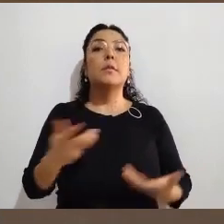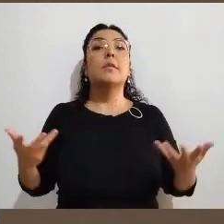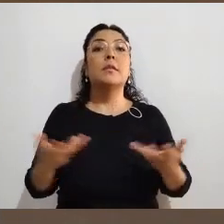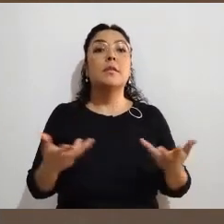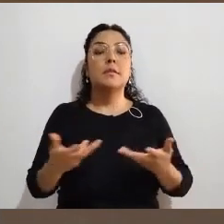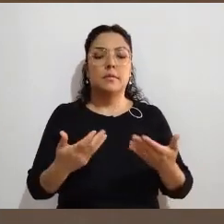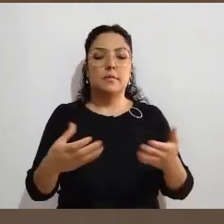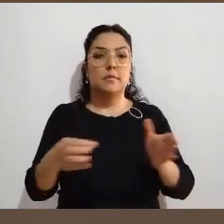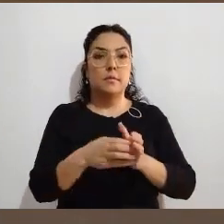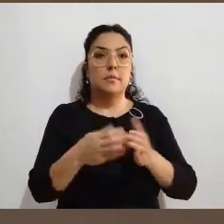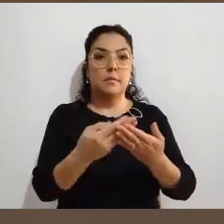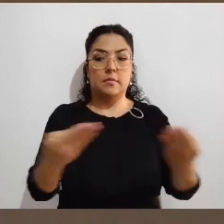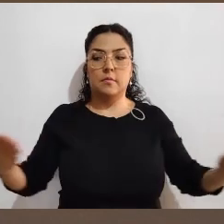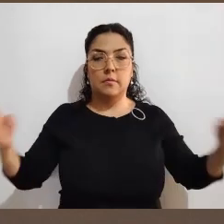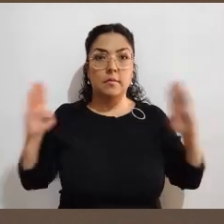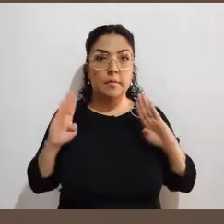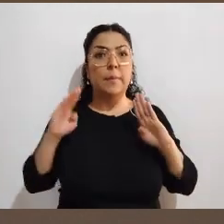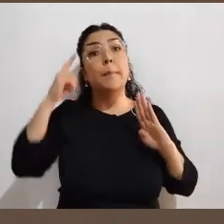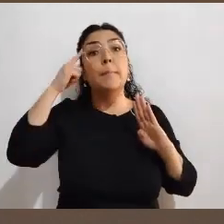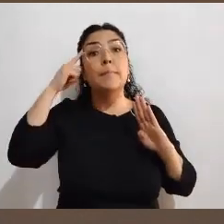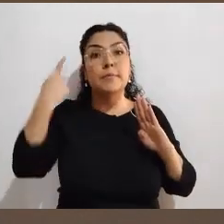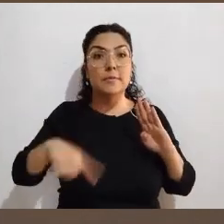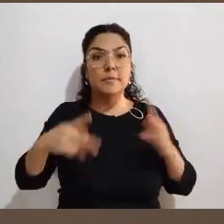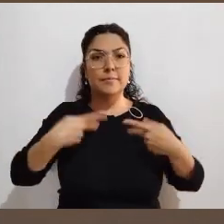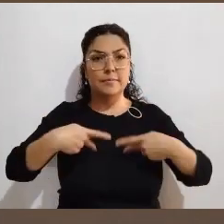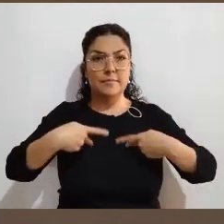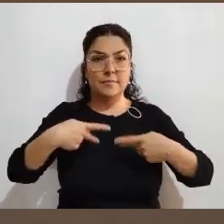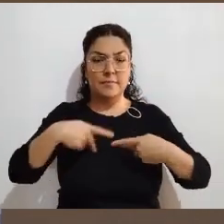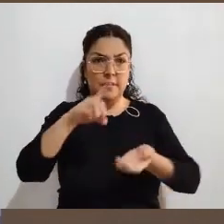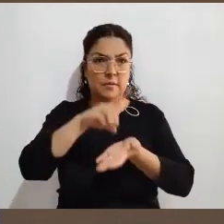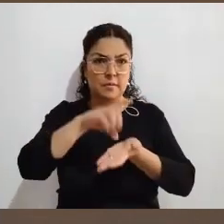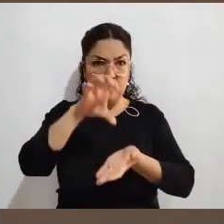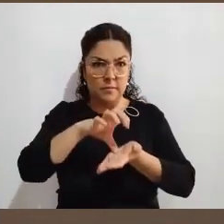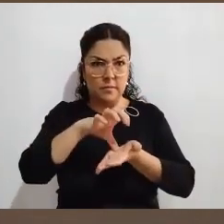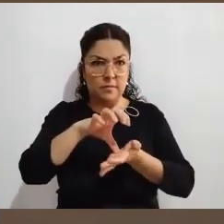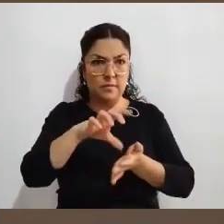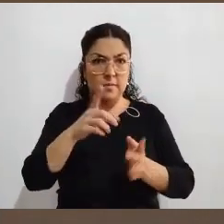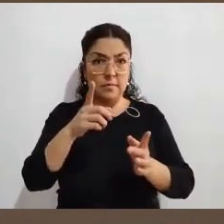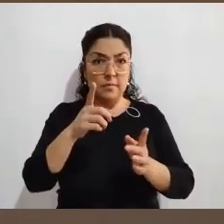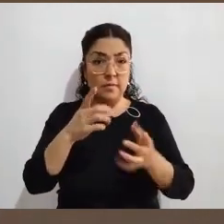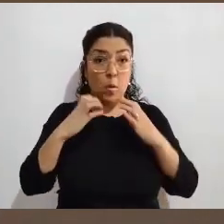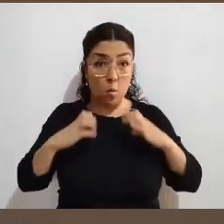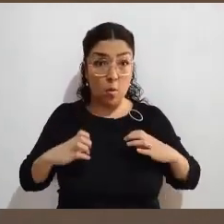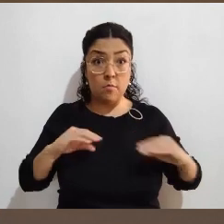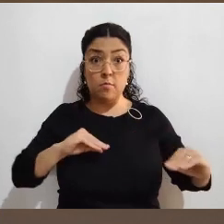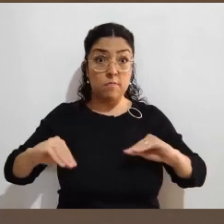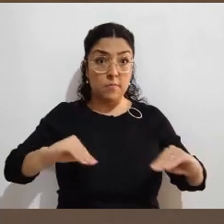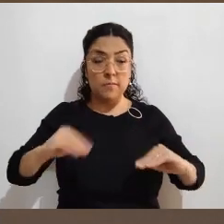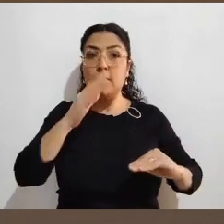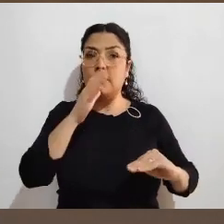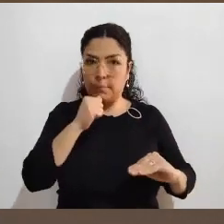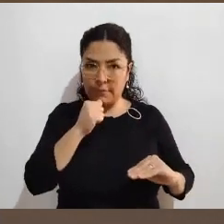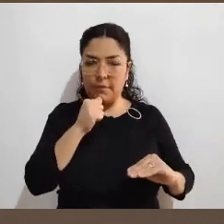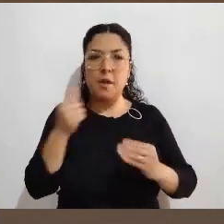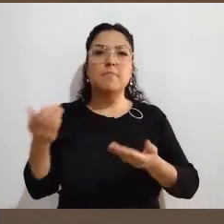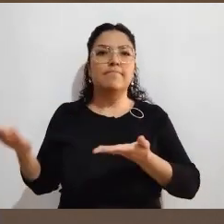tengan disponibilidad de infraestructura para que puedan llegar personas con alguna discapacidad motriz. Esto es bien